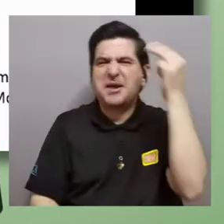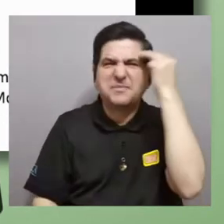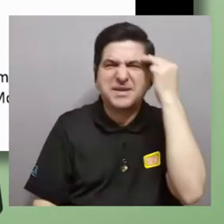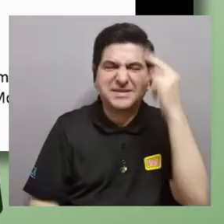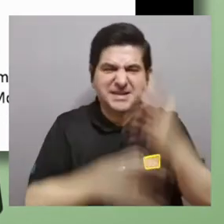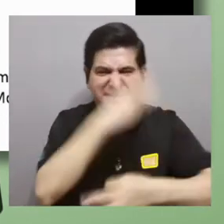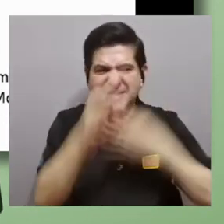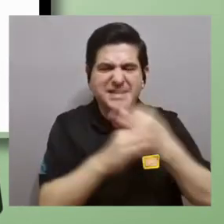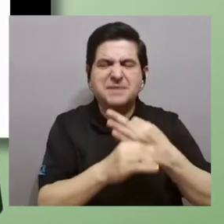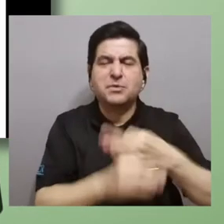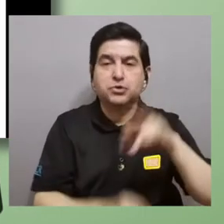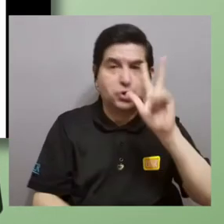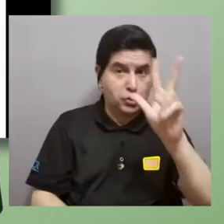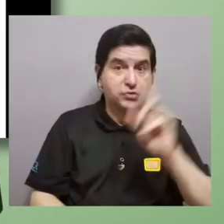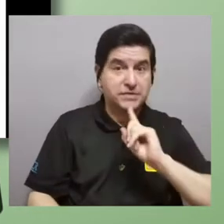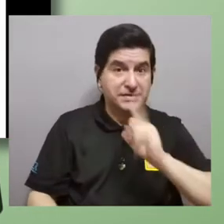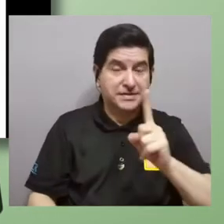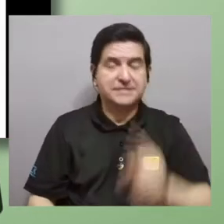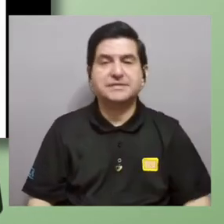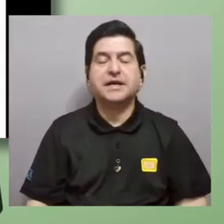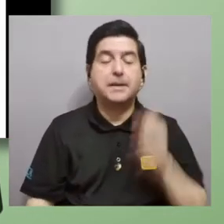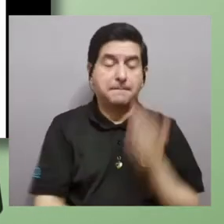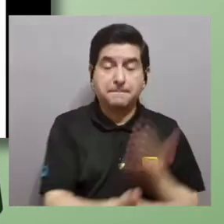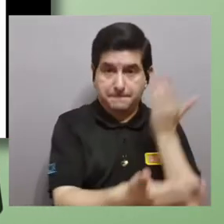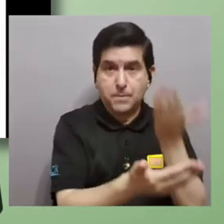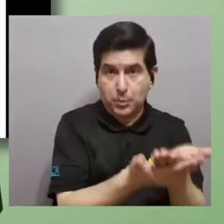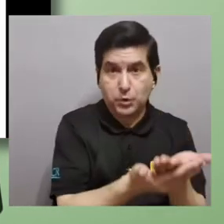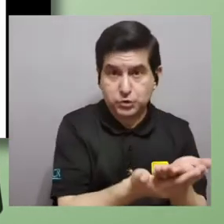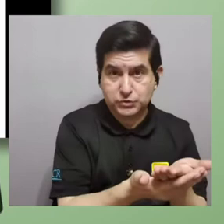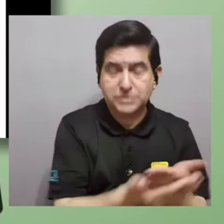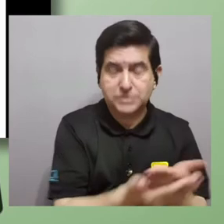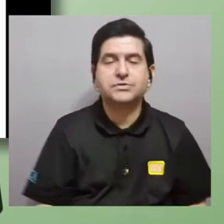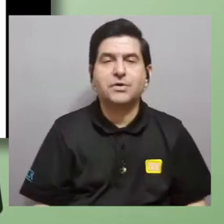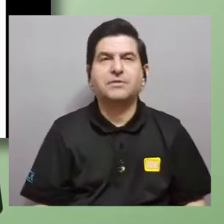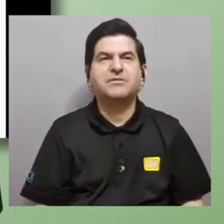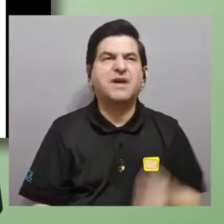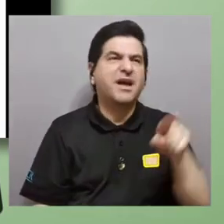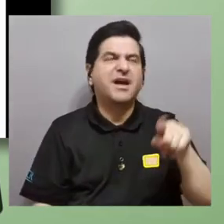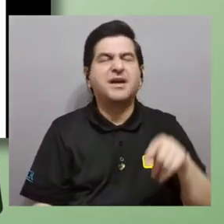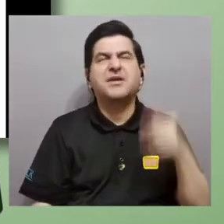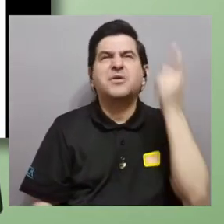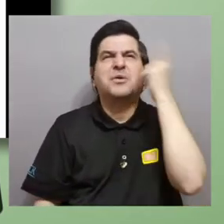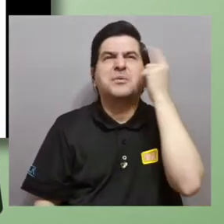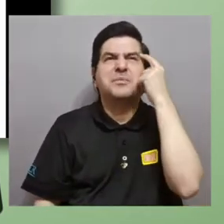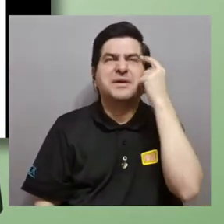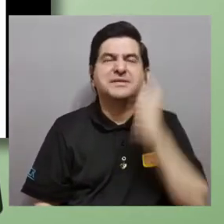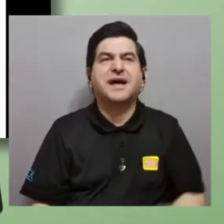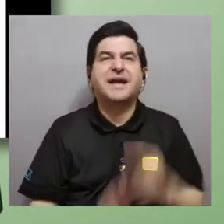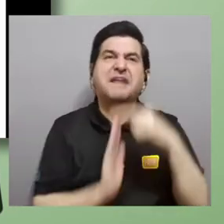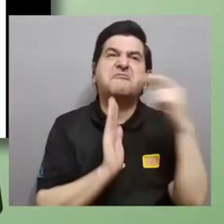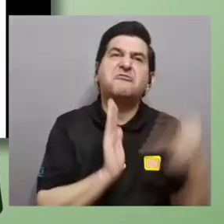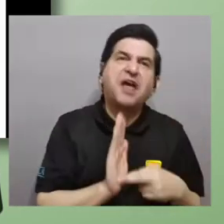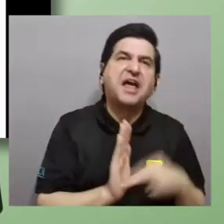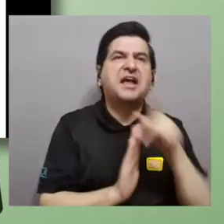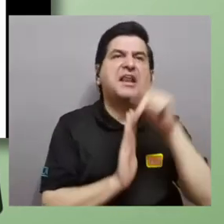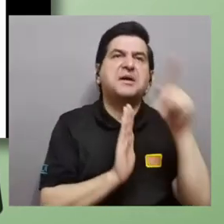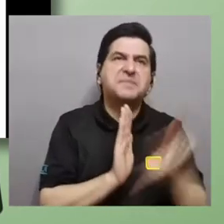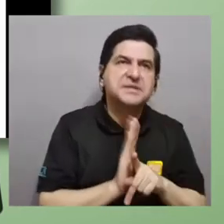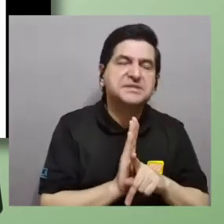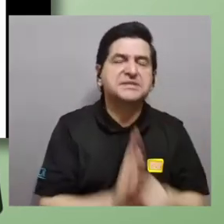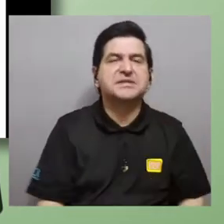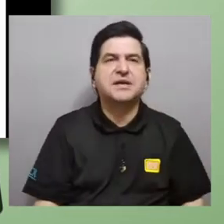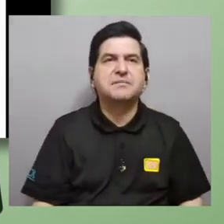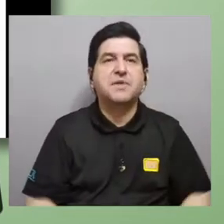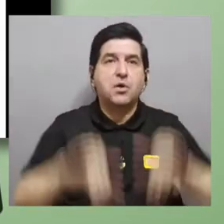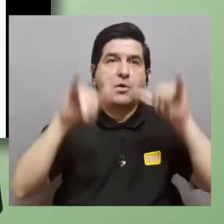mentales? los tres tipos que mencionamos tenemos proposiciones fundamentalmente vamos a pensarlos como reglas principios